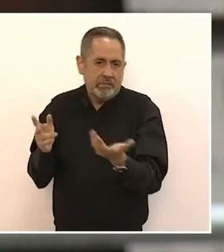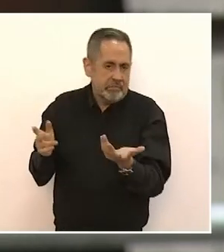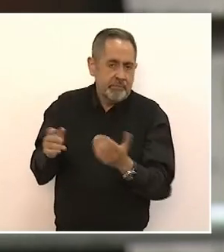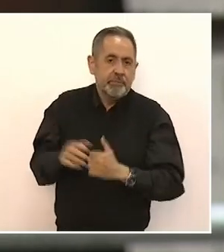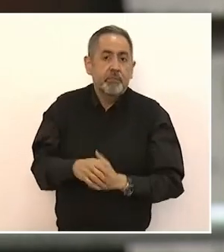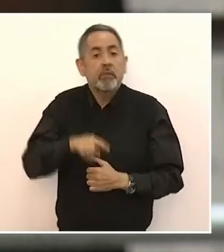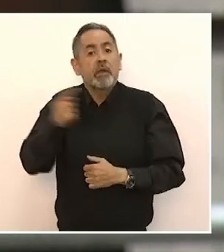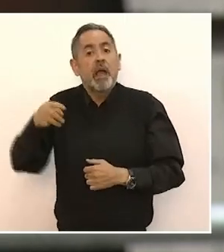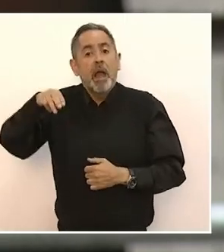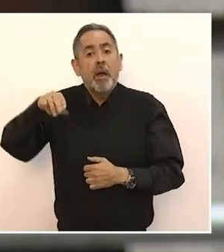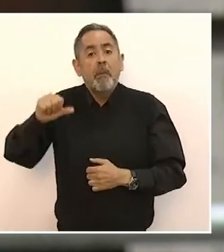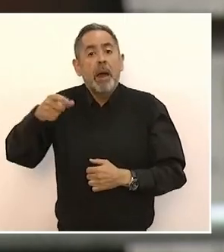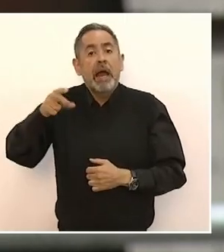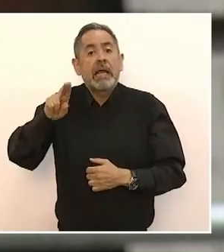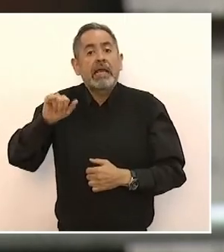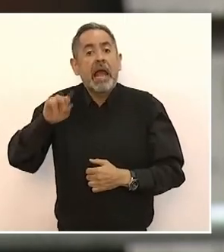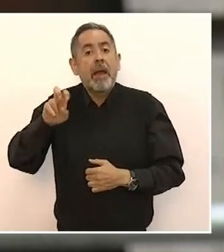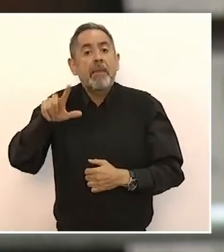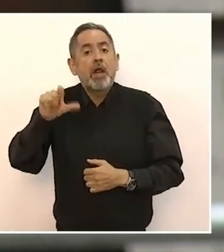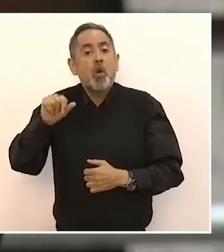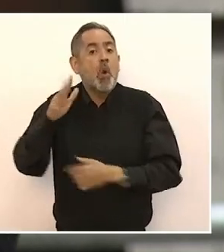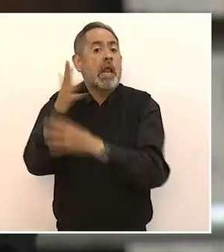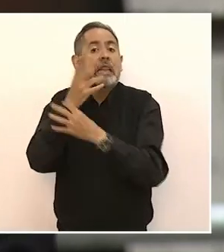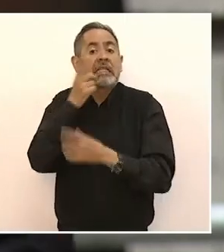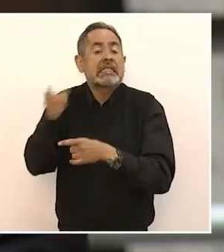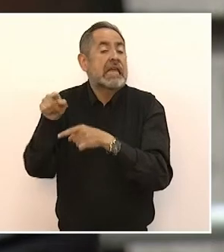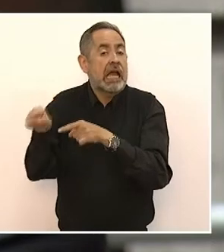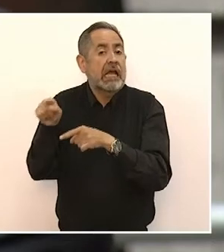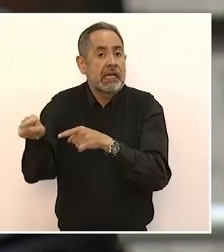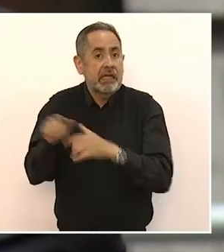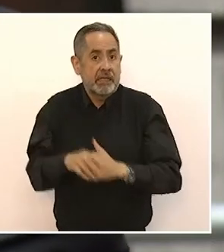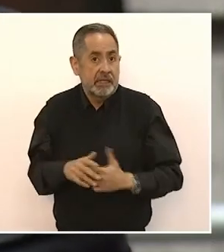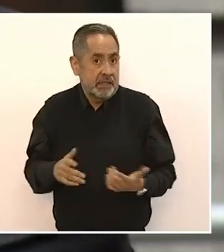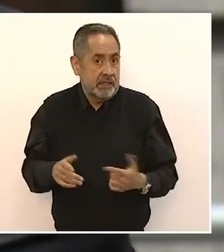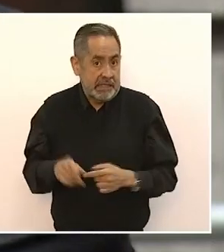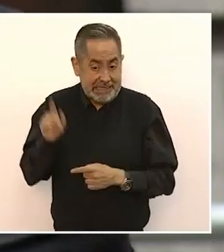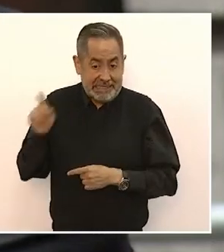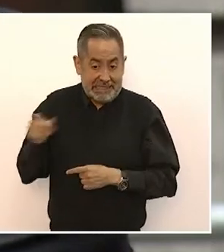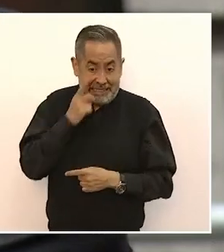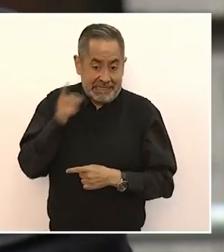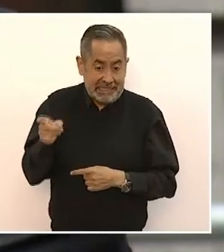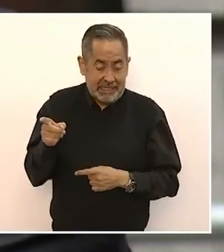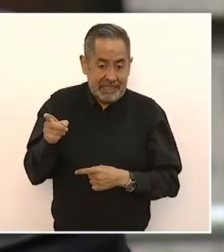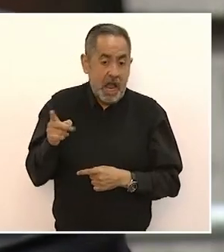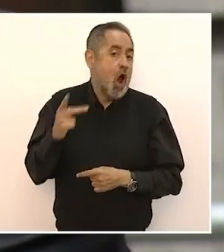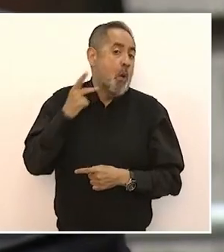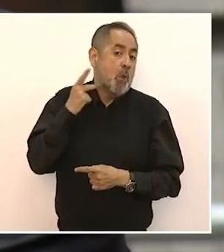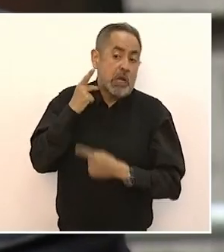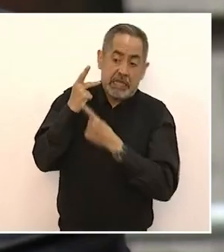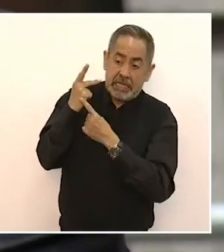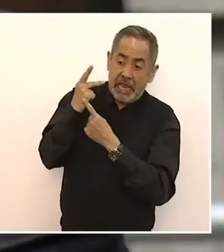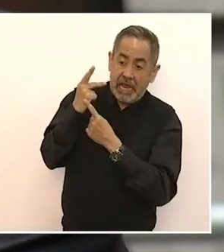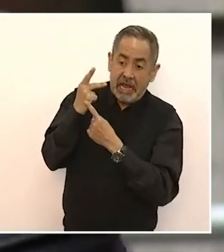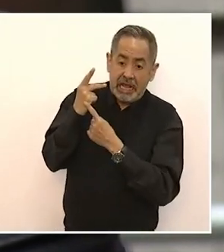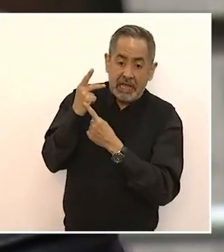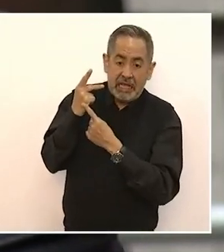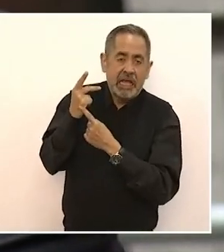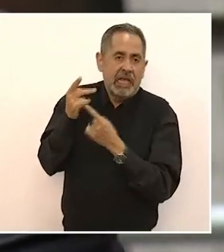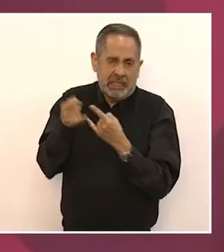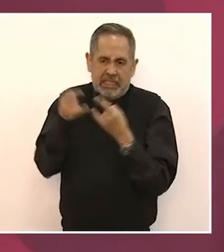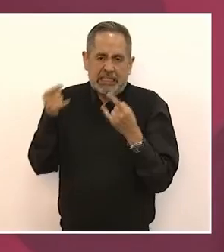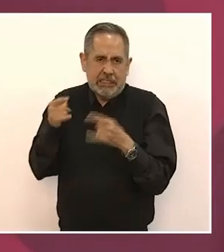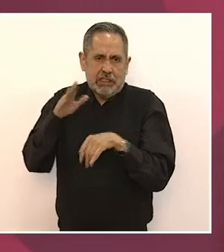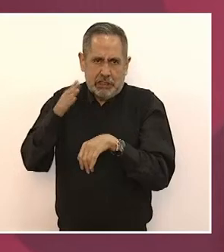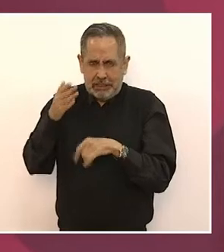Maquiavelo decía que la política es hacer historia